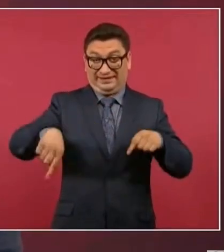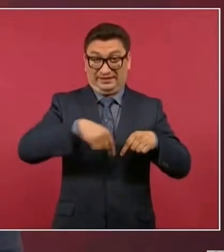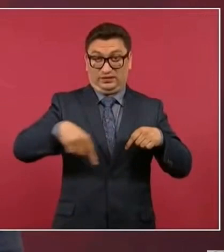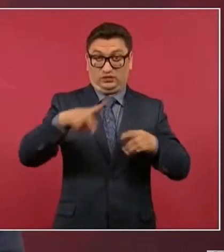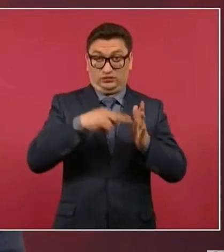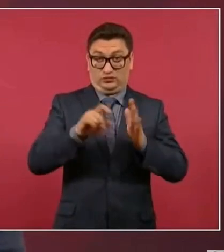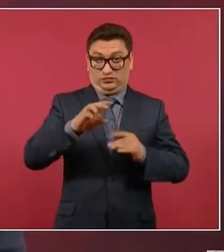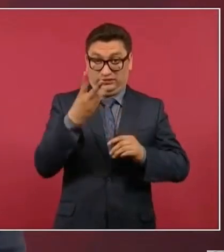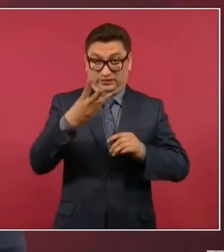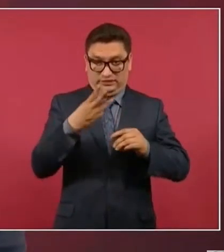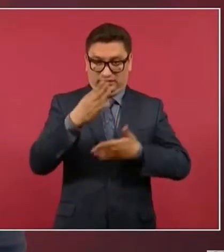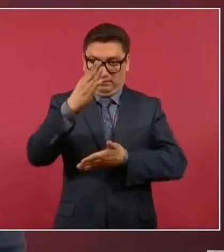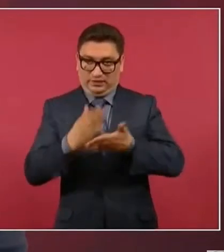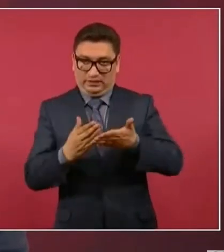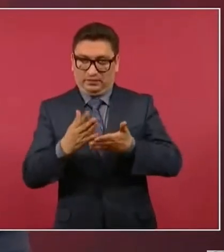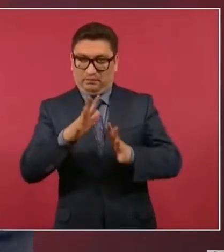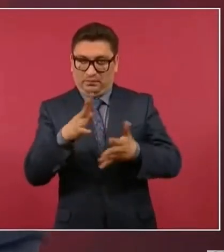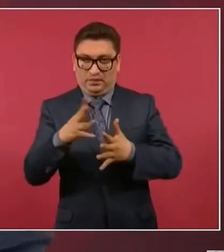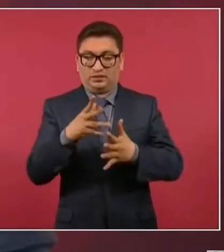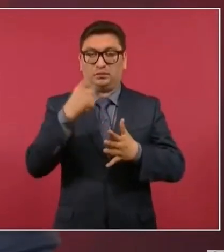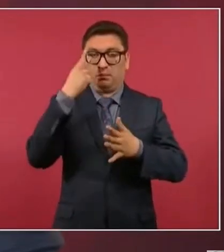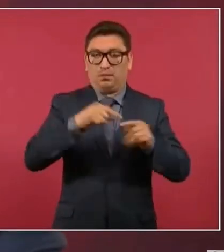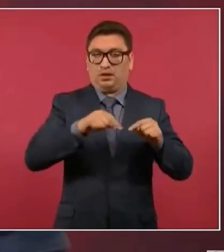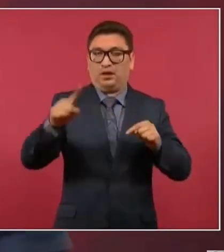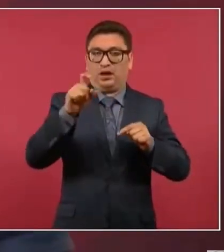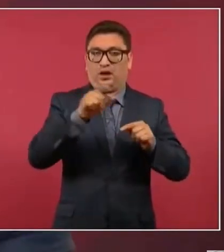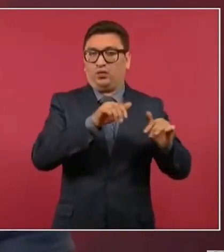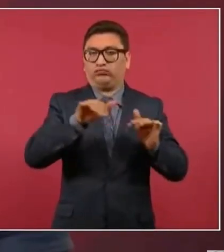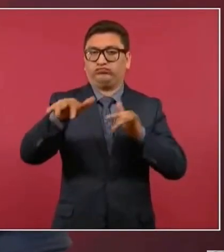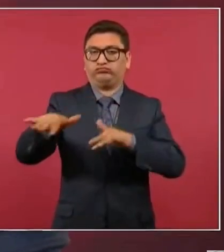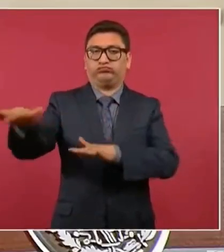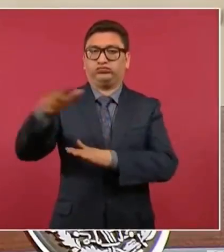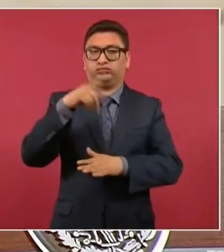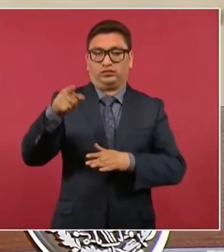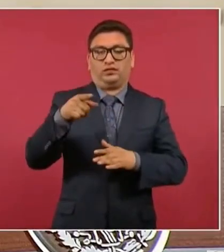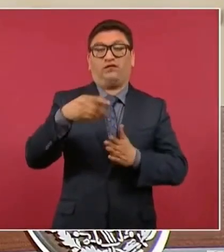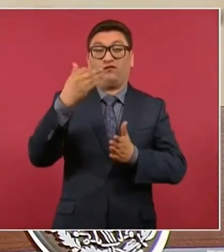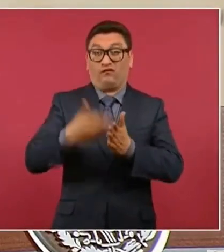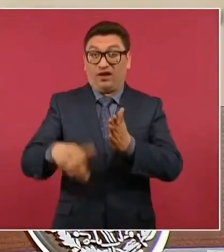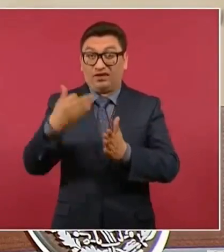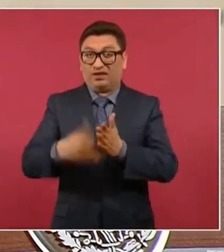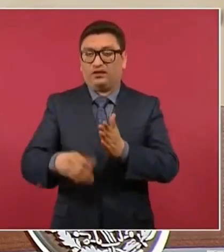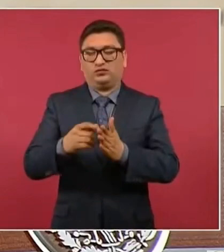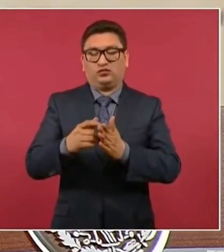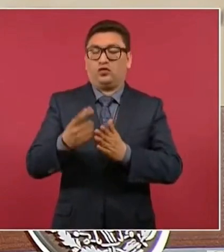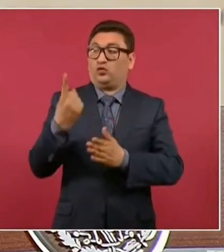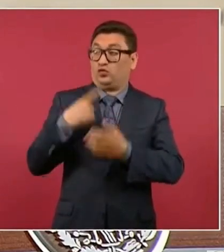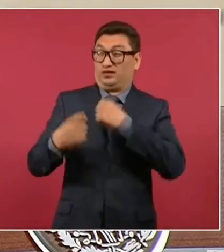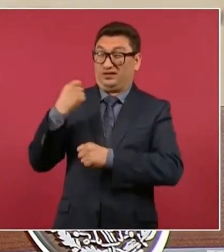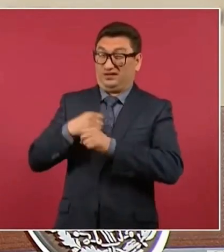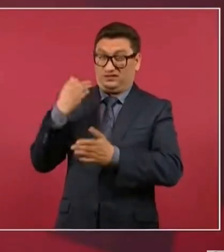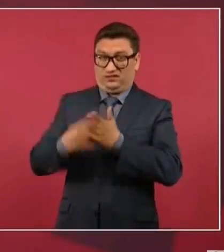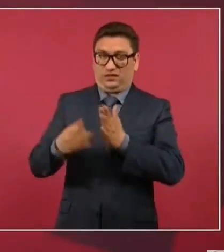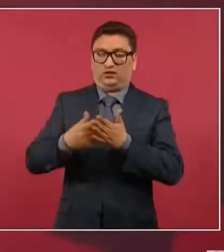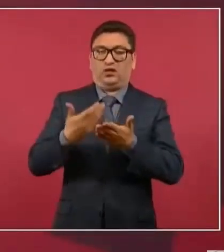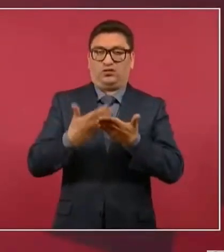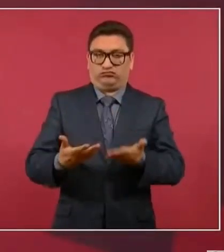se padezca de la falta de agua como sucedió el año pasado.